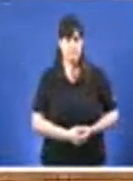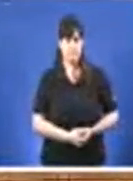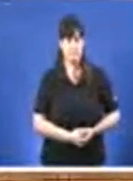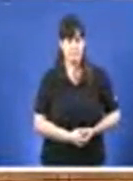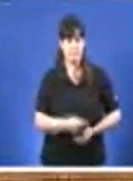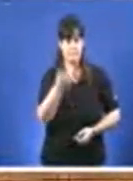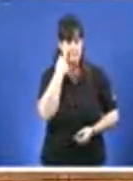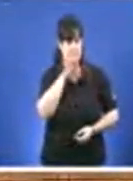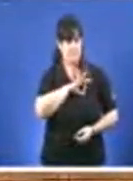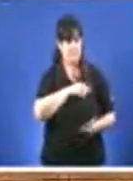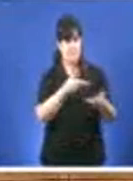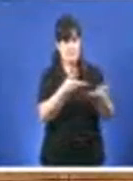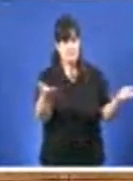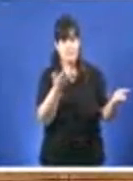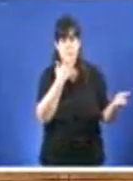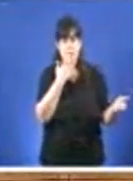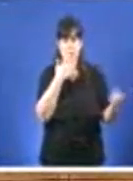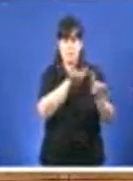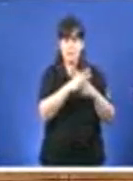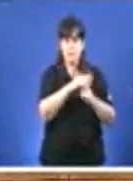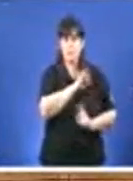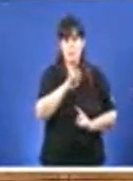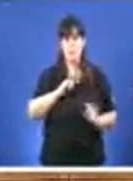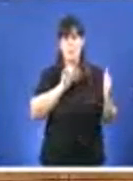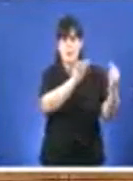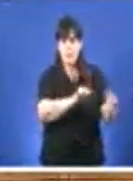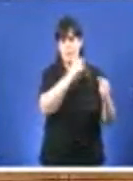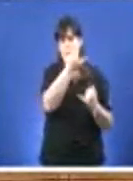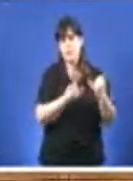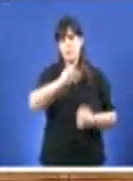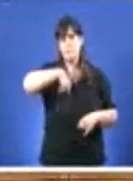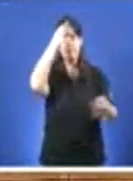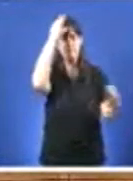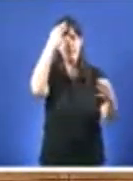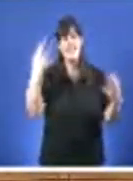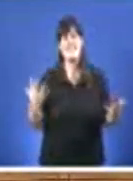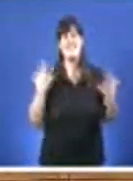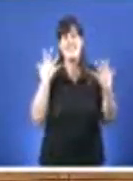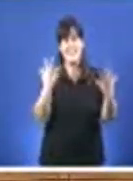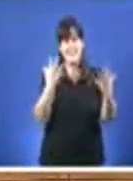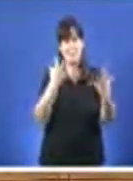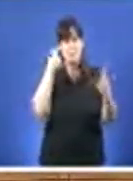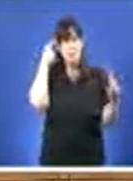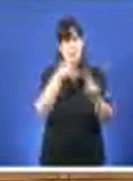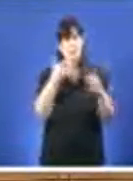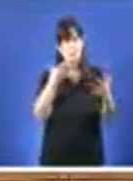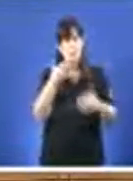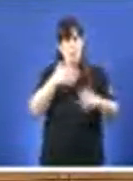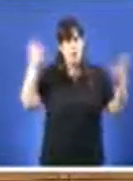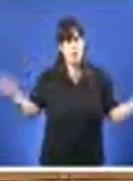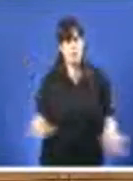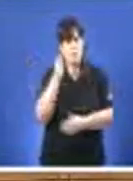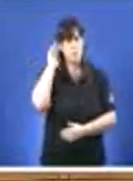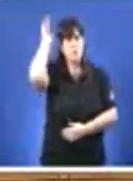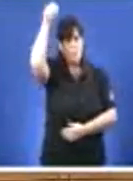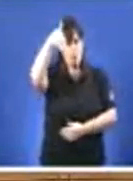no debate do Estado de Autonomía propusemos dez medidas de impulso democrático. Vosted a recorda perfectamente. Dez